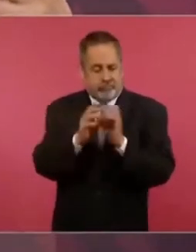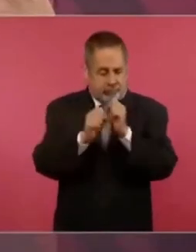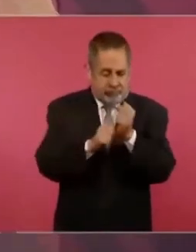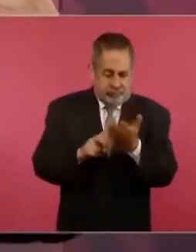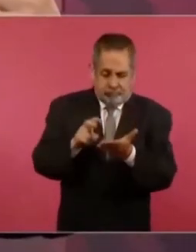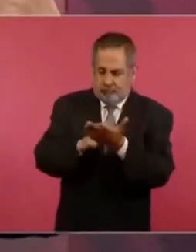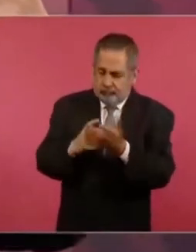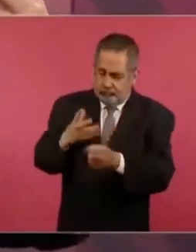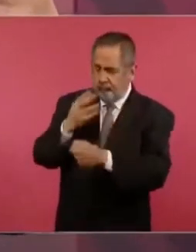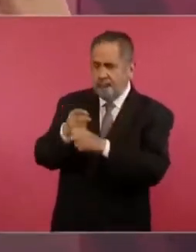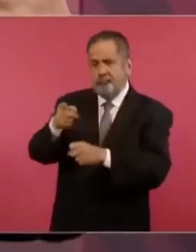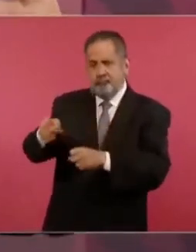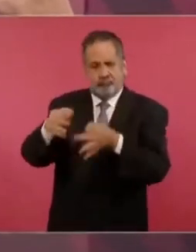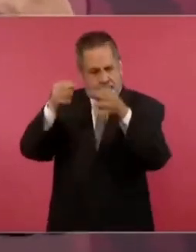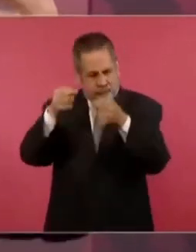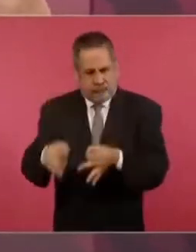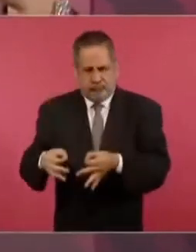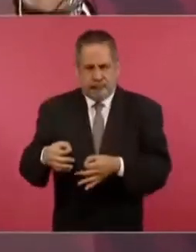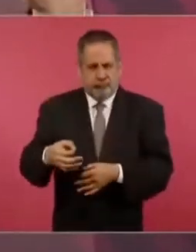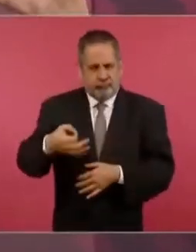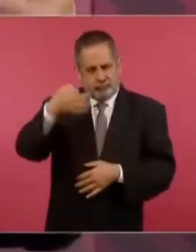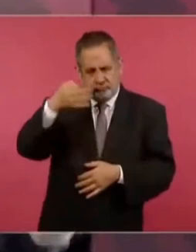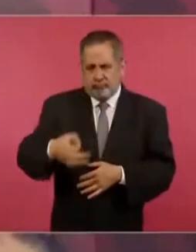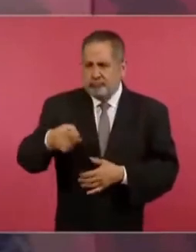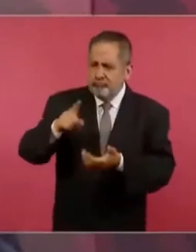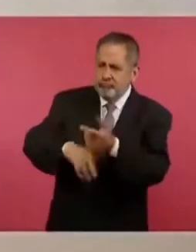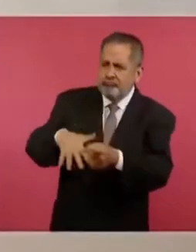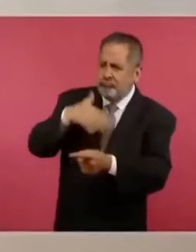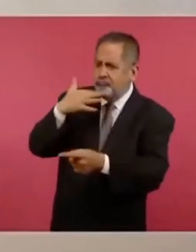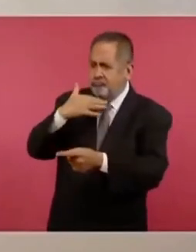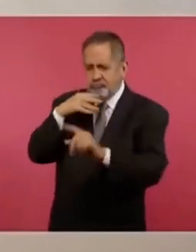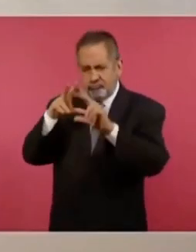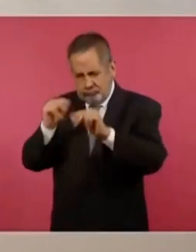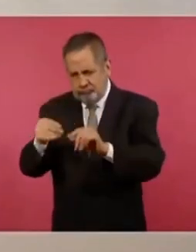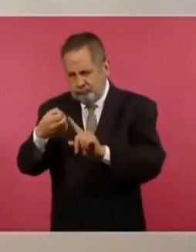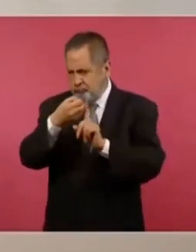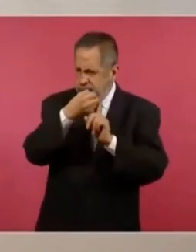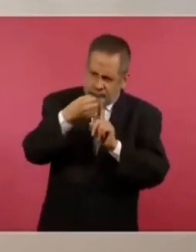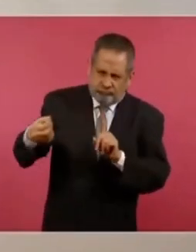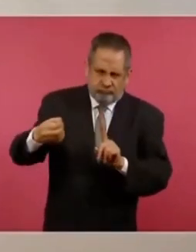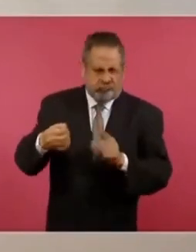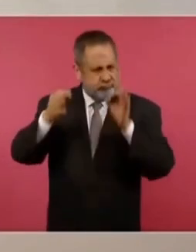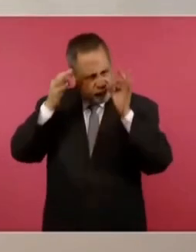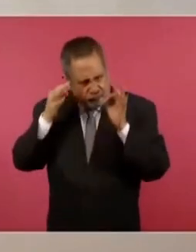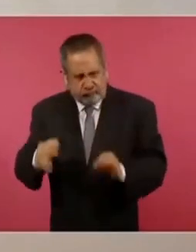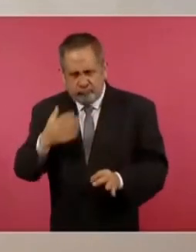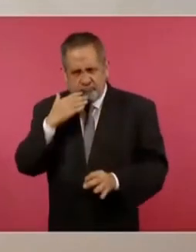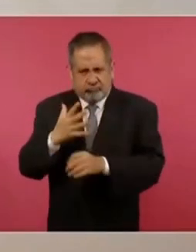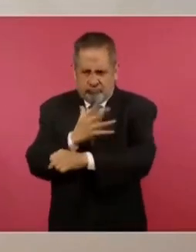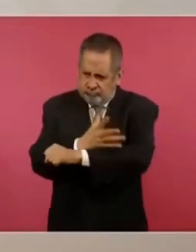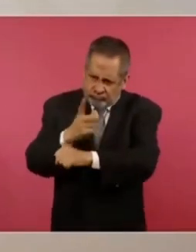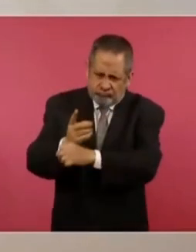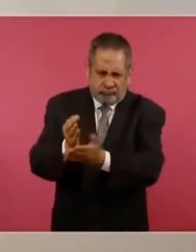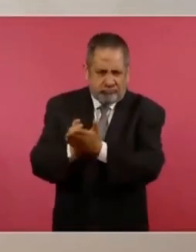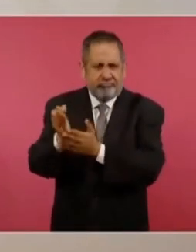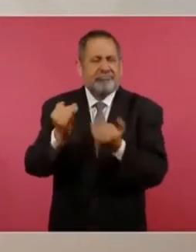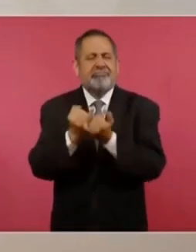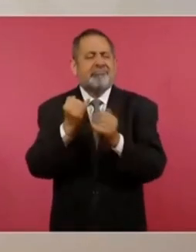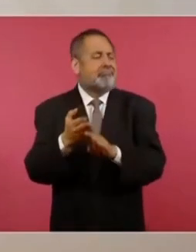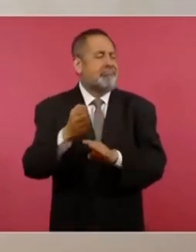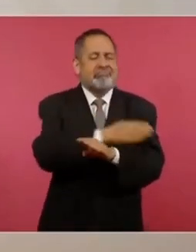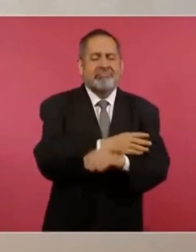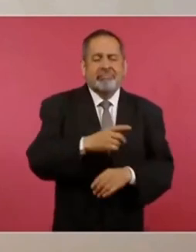disciplina y no se corrompa la Guardia Nacional como sucedió en